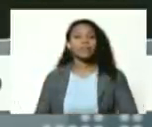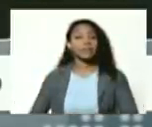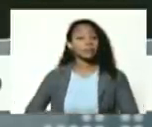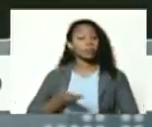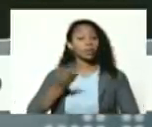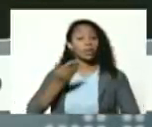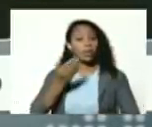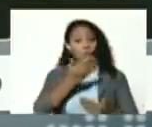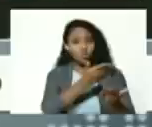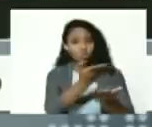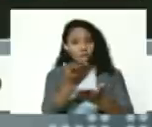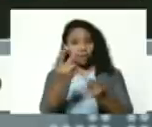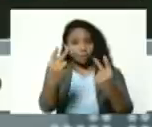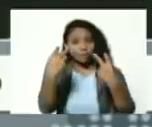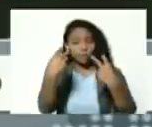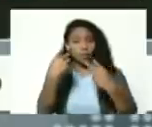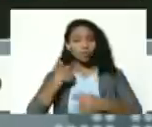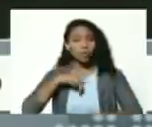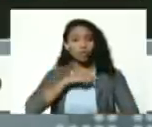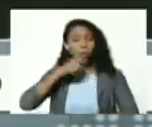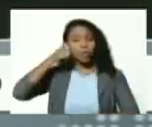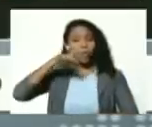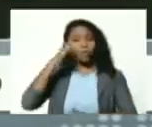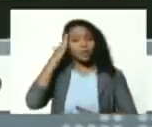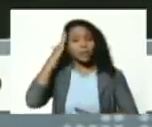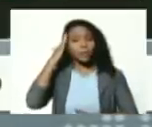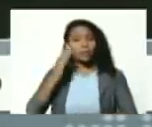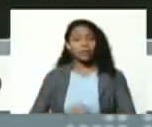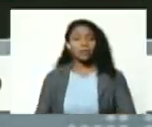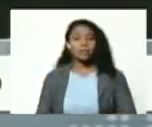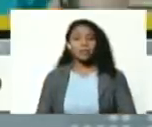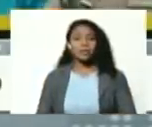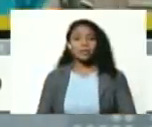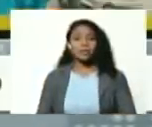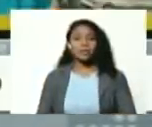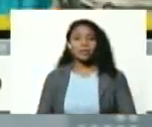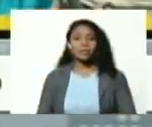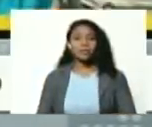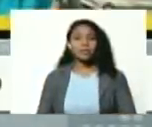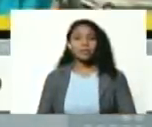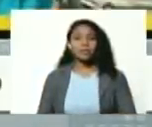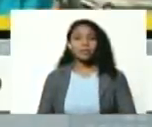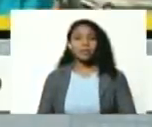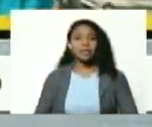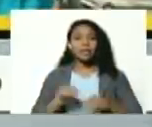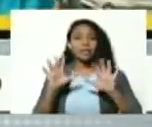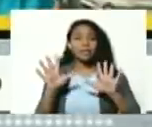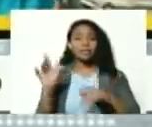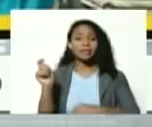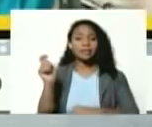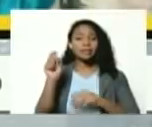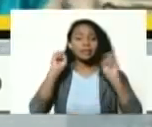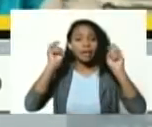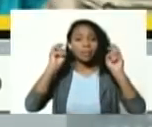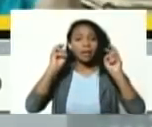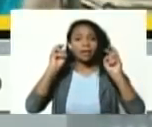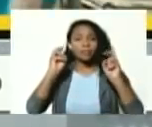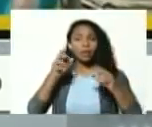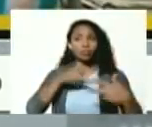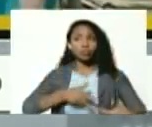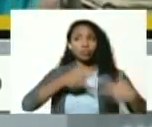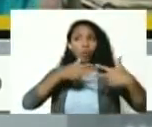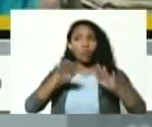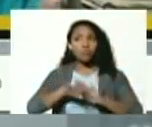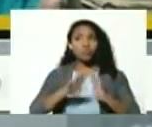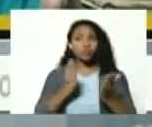fíjense ustedes para que todo nuestro pueblo lo sepa 10 temas en esta conferencia mundial que hemos